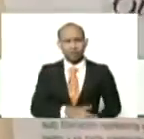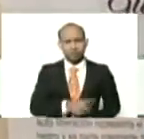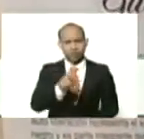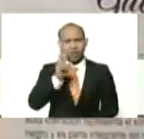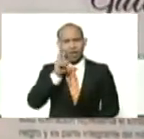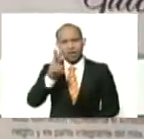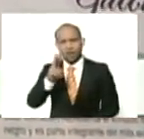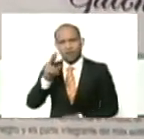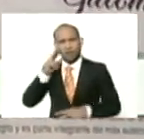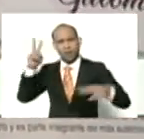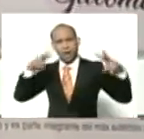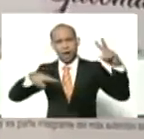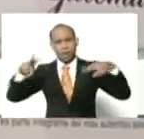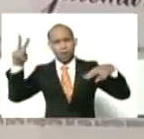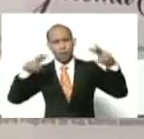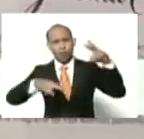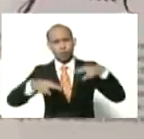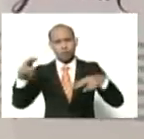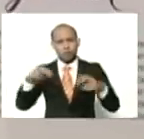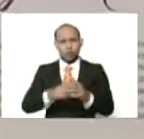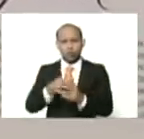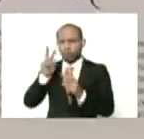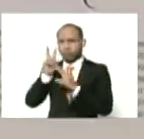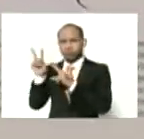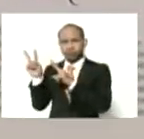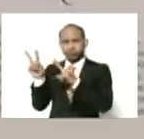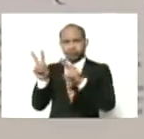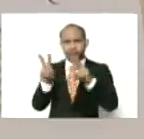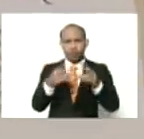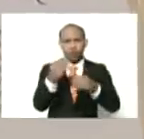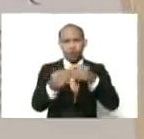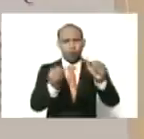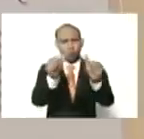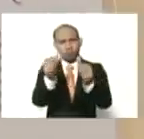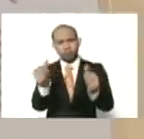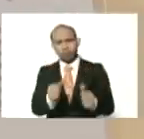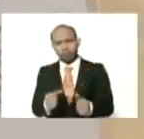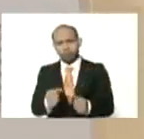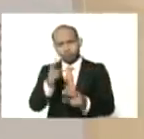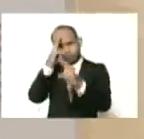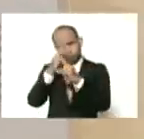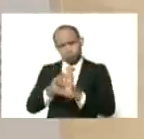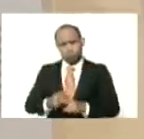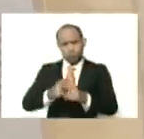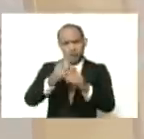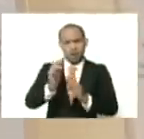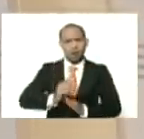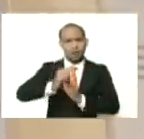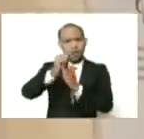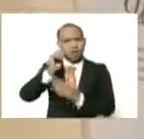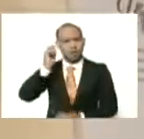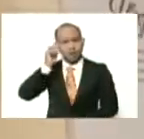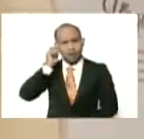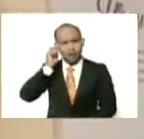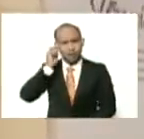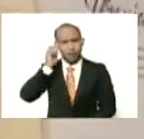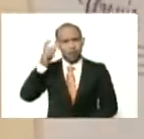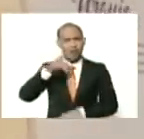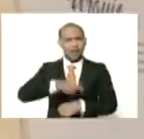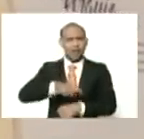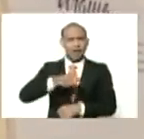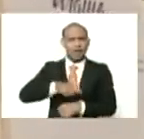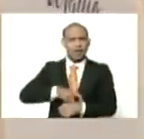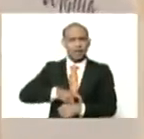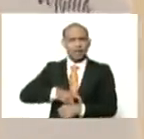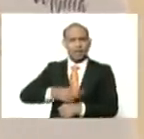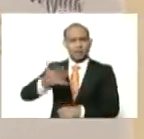recorríamos la exposición, cómo hay cultoras, rindiéndole homenaje, heroínas, que en los tiempos, de